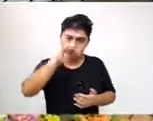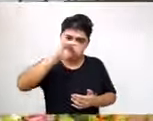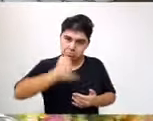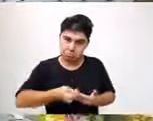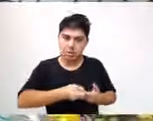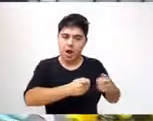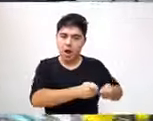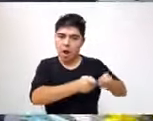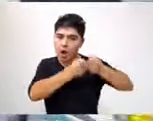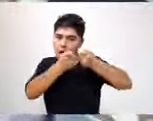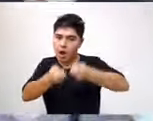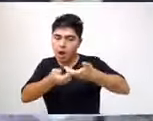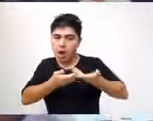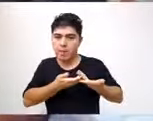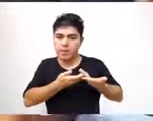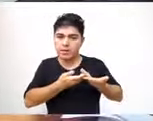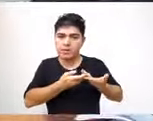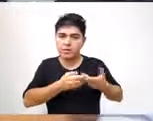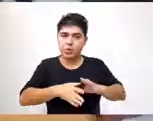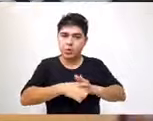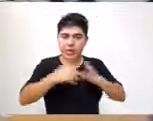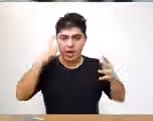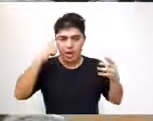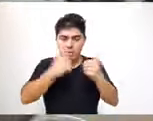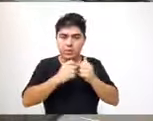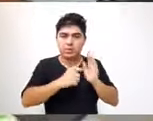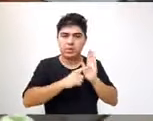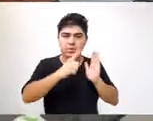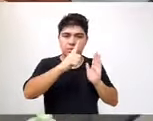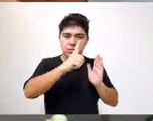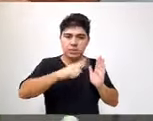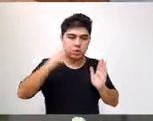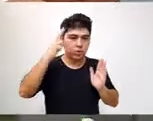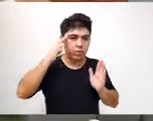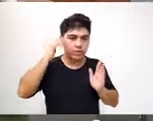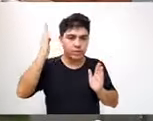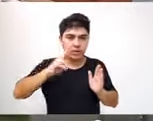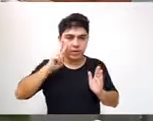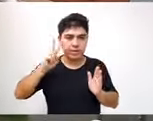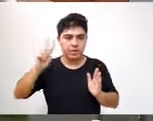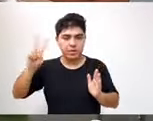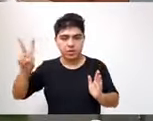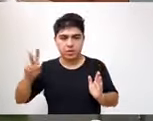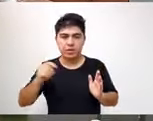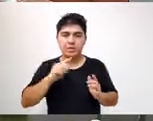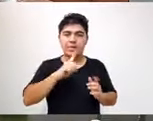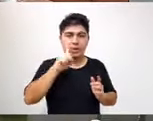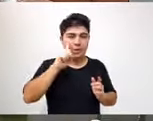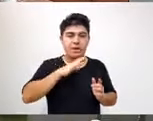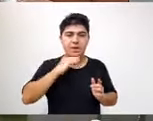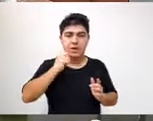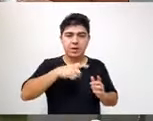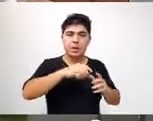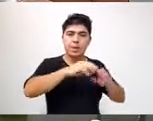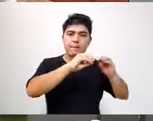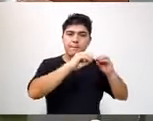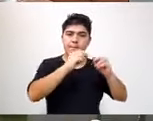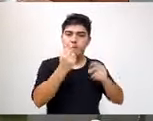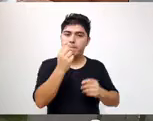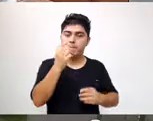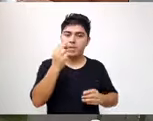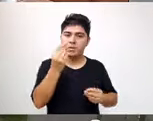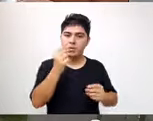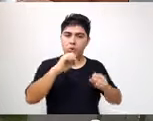aporte no reintegrable dispuesto mediante resolución número 199 barra 2022 IJAN por la suma de pesos 20